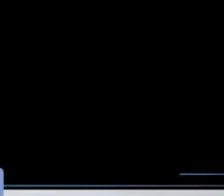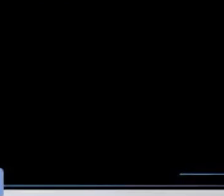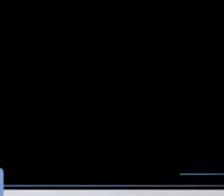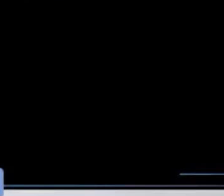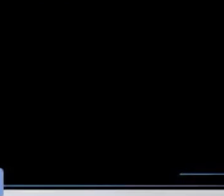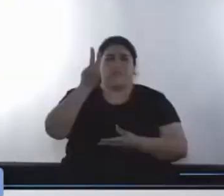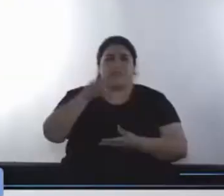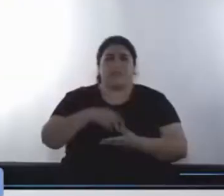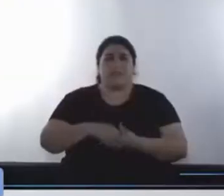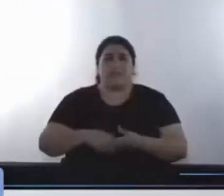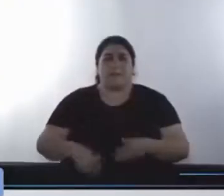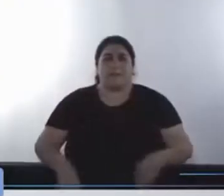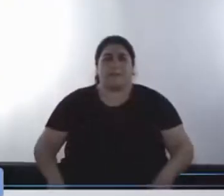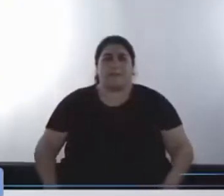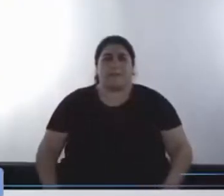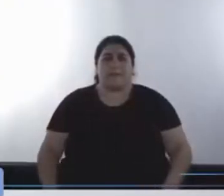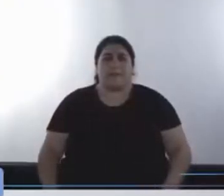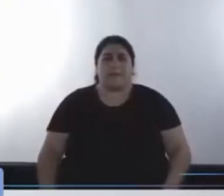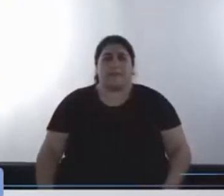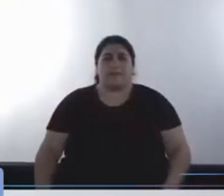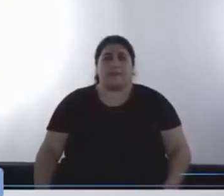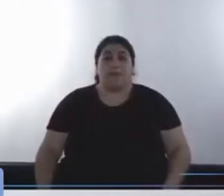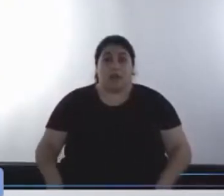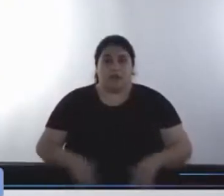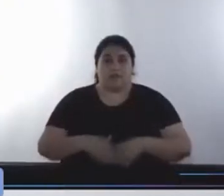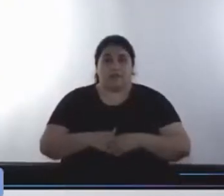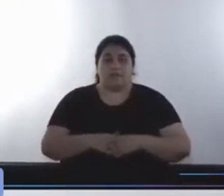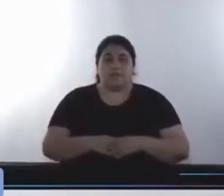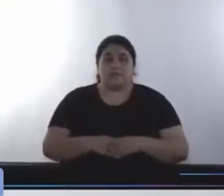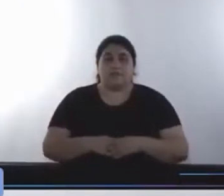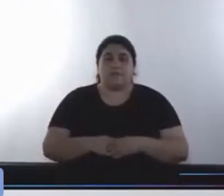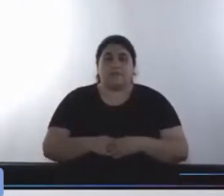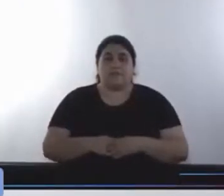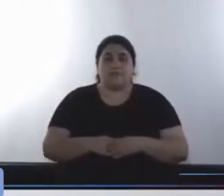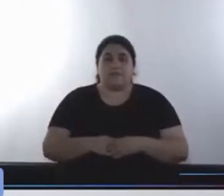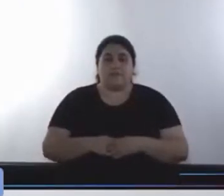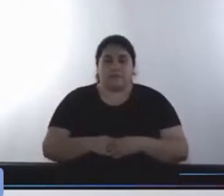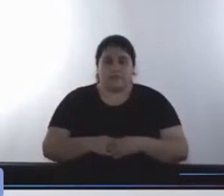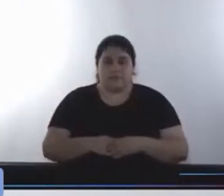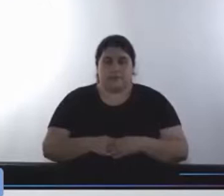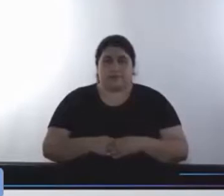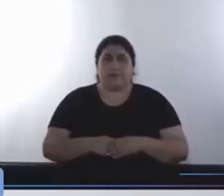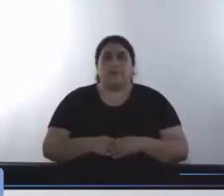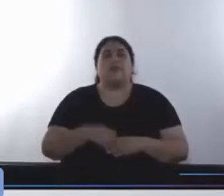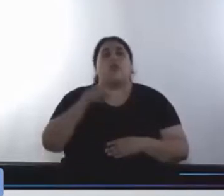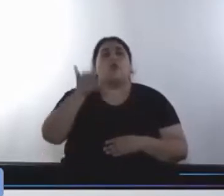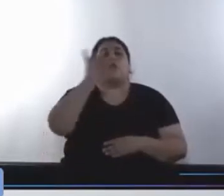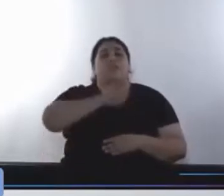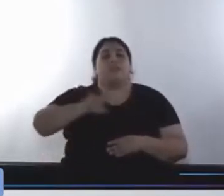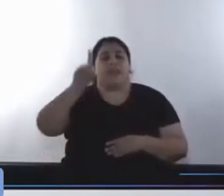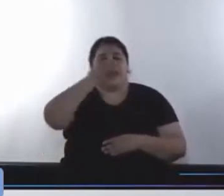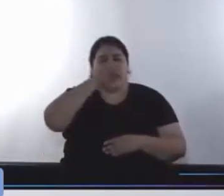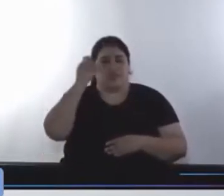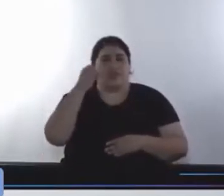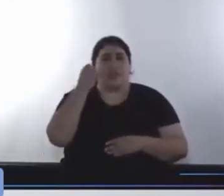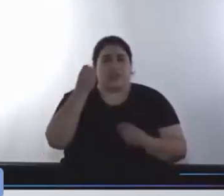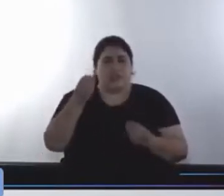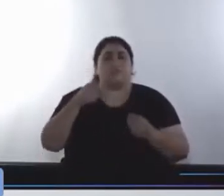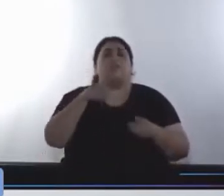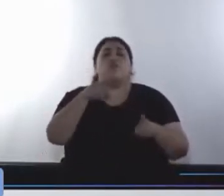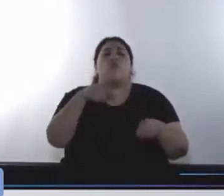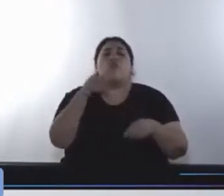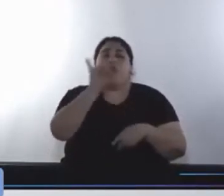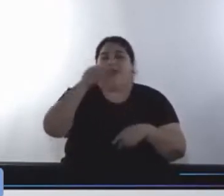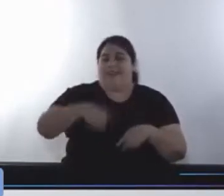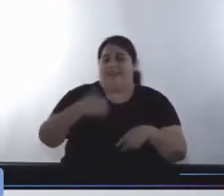Alcaldía Mayor de Bogotá, en Colombia, y Horacio Martino, Director de Asuntos Municipales de la Universidad Nacional de La Plata, en